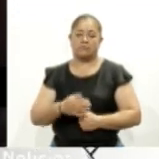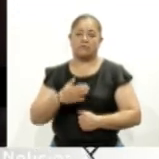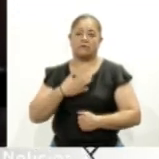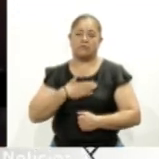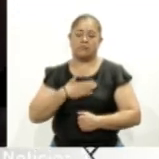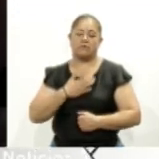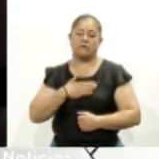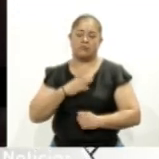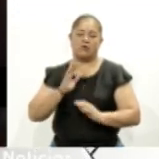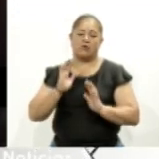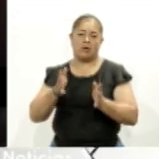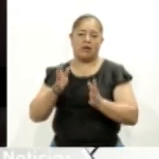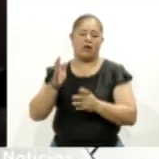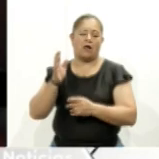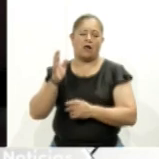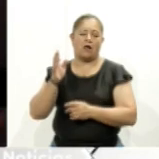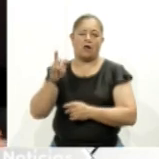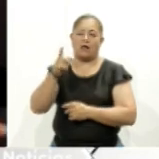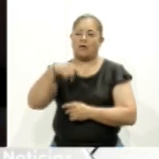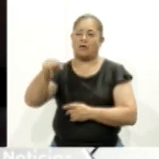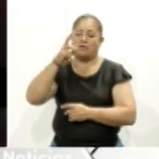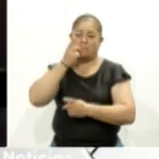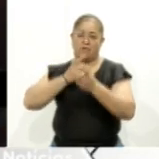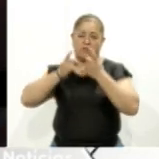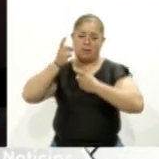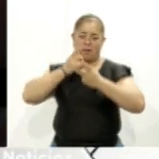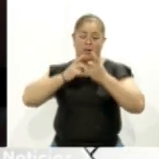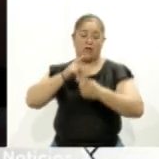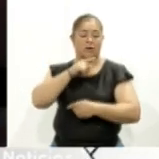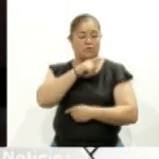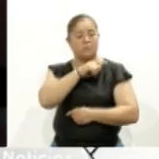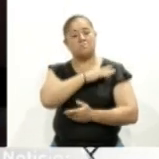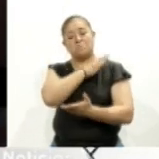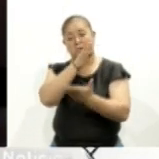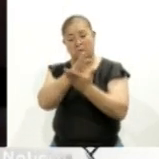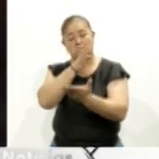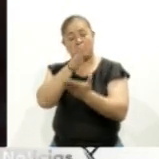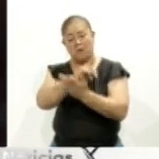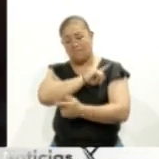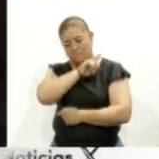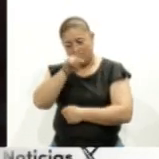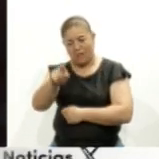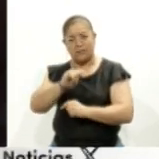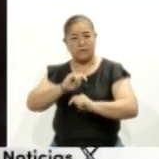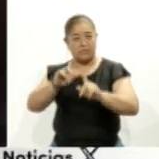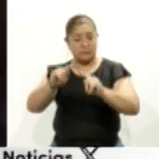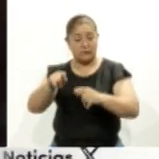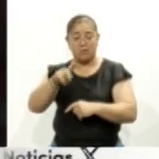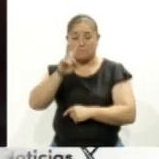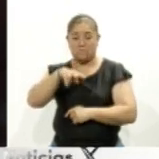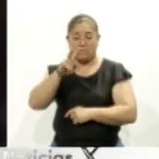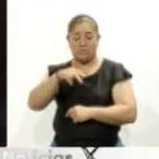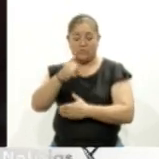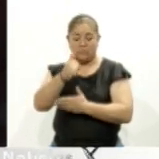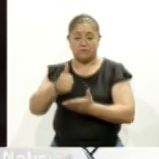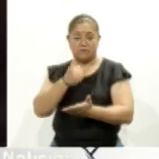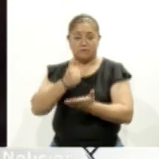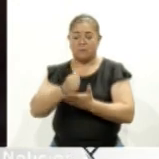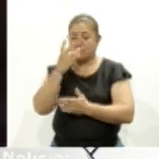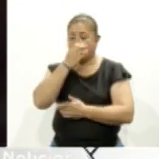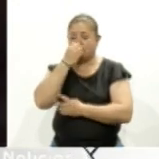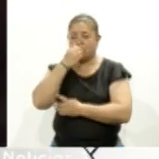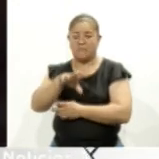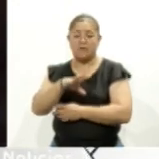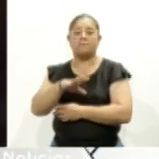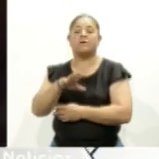pero había escuchado de mis olegas que debería de haber venido para Tlaxcala, porque es una bella ciudad alrededor de México.